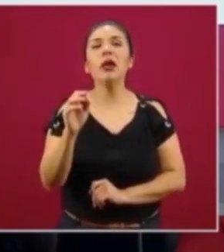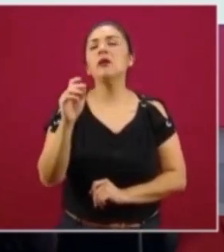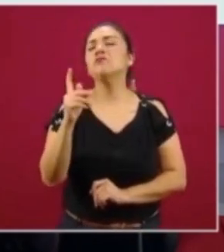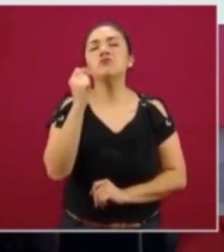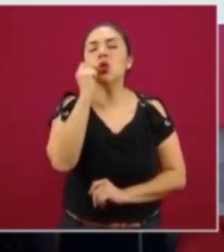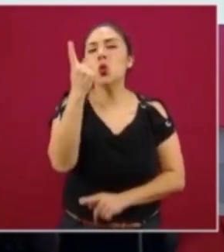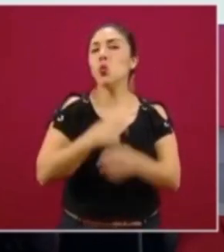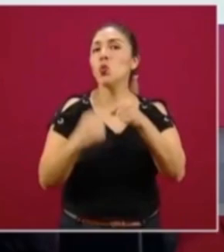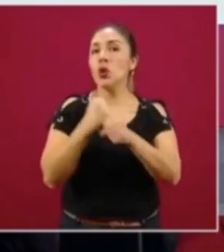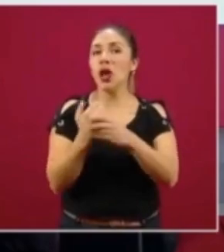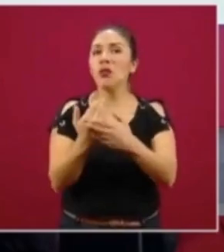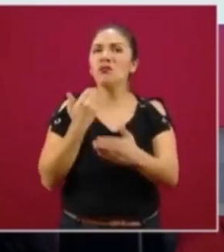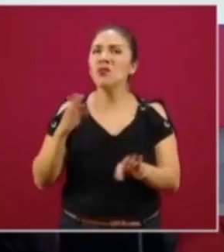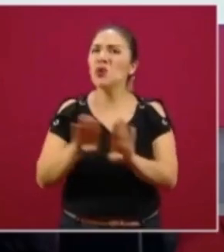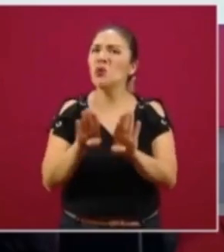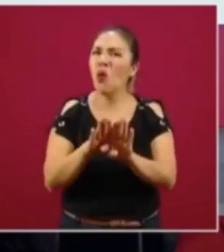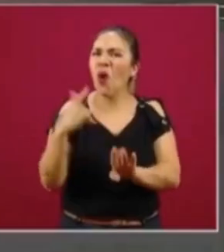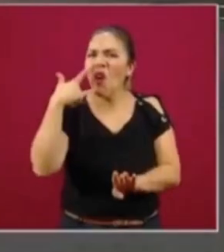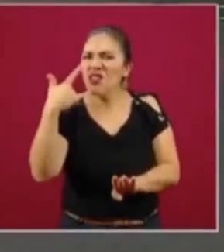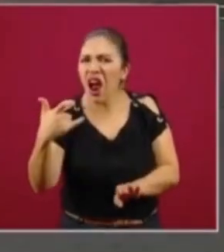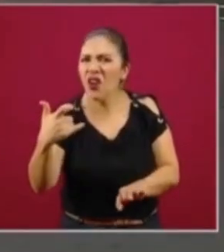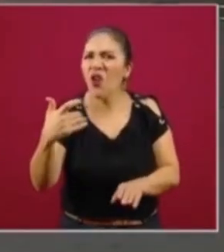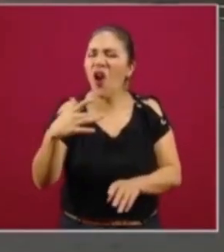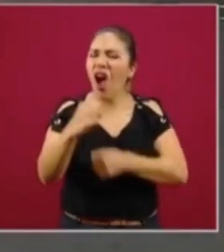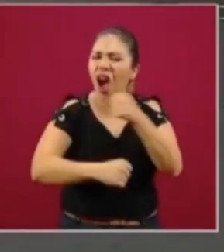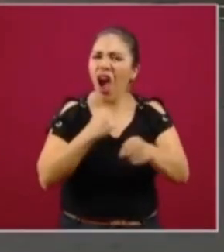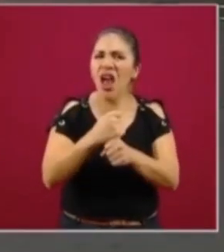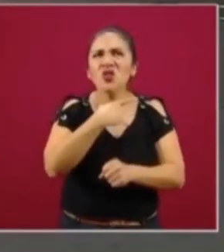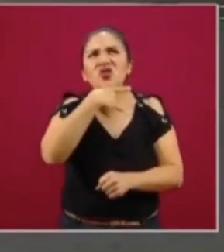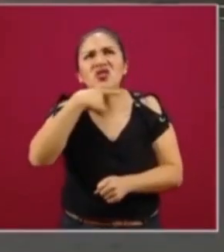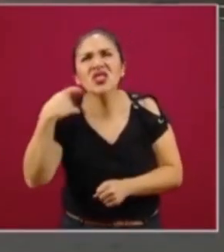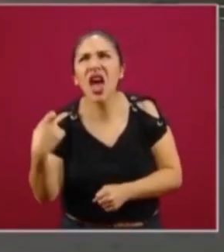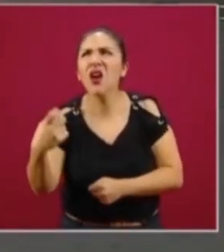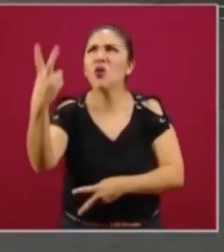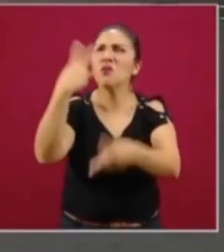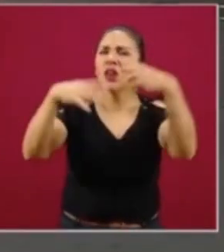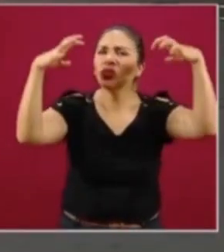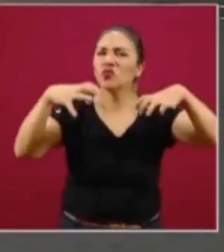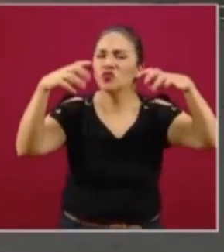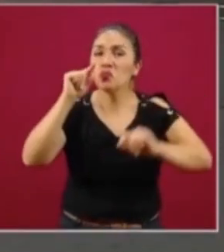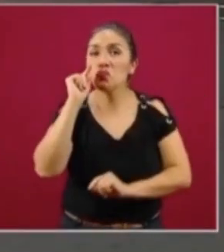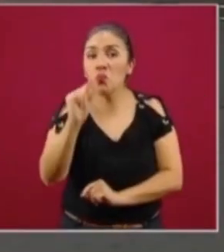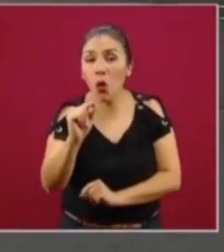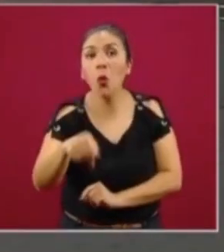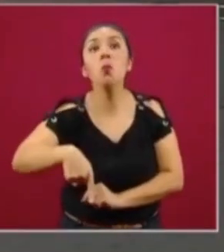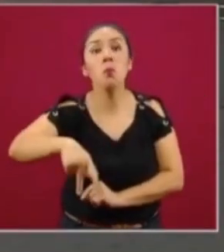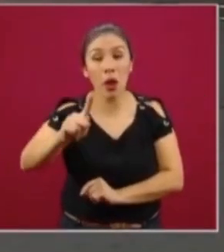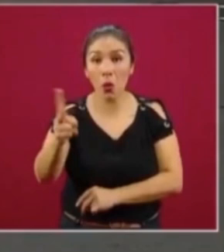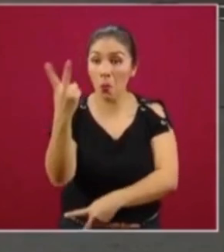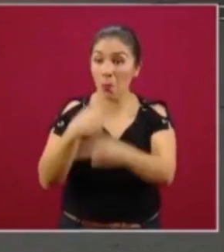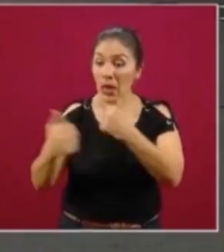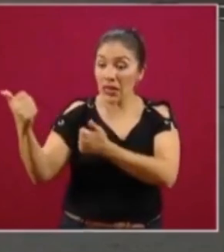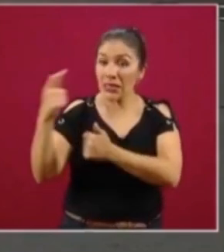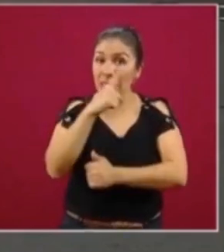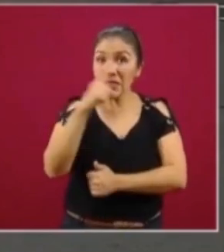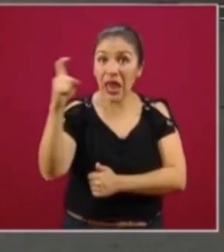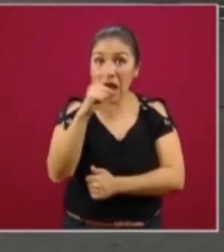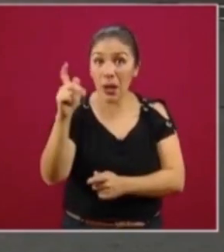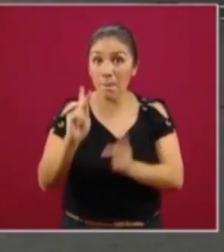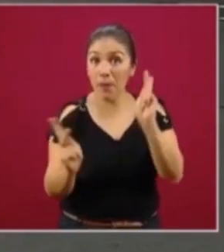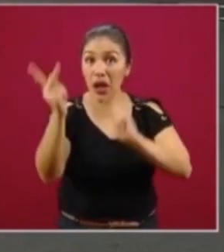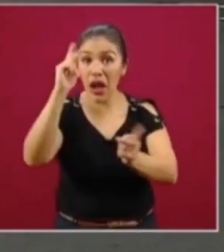año pasado fue un año atípico, que fue un año muy seco, pudimos alcanzar, de cada 100 plantas que se llevaron al campo,